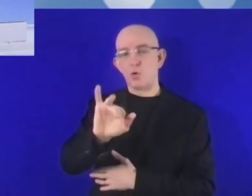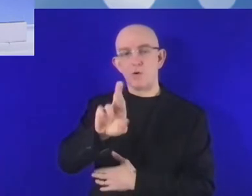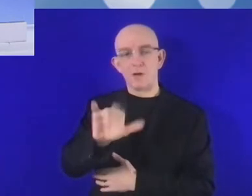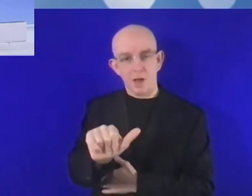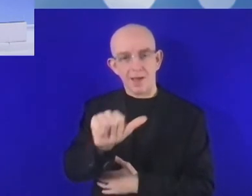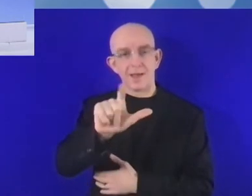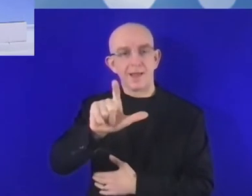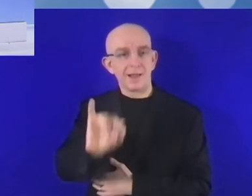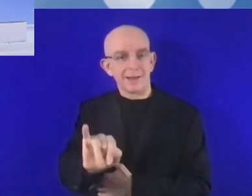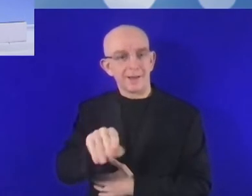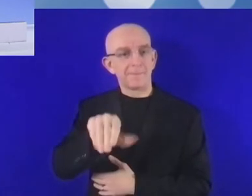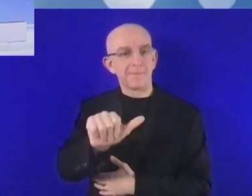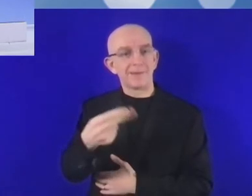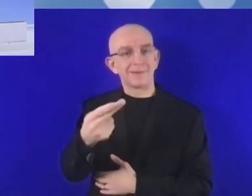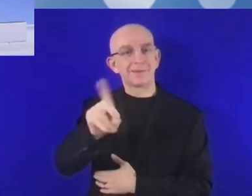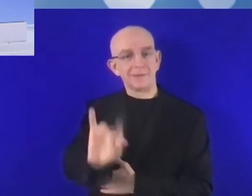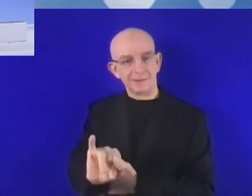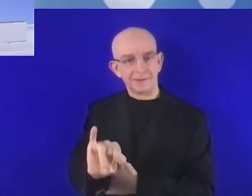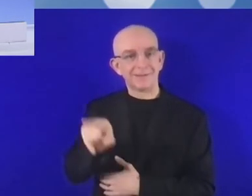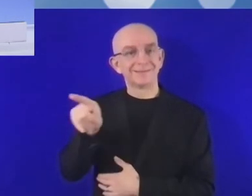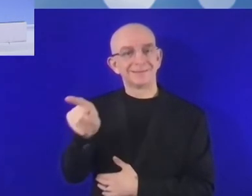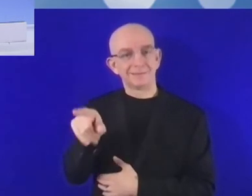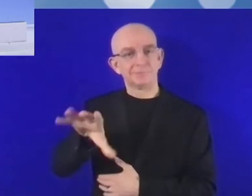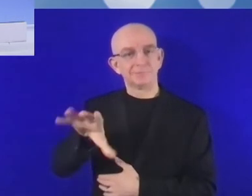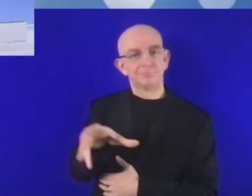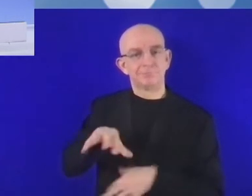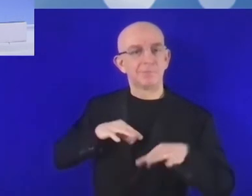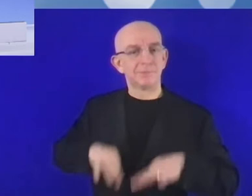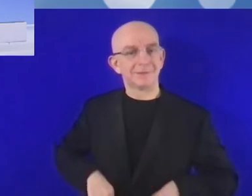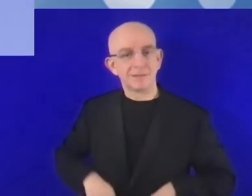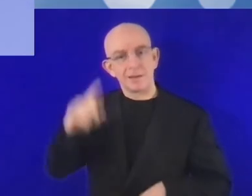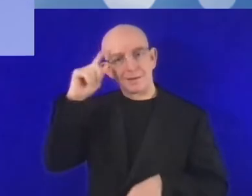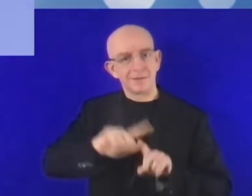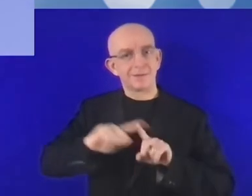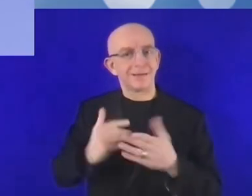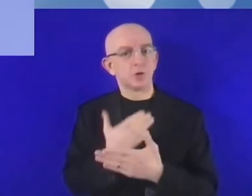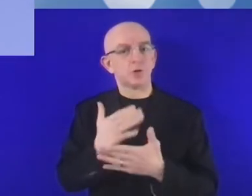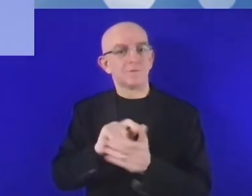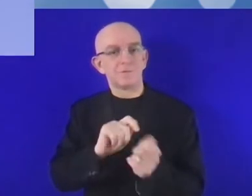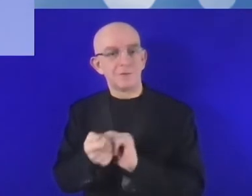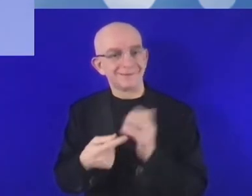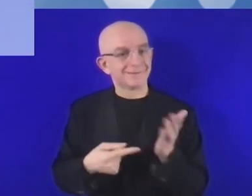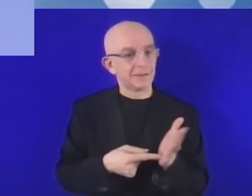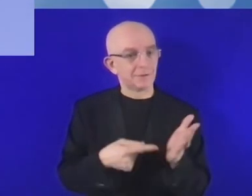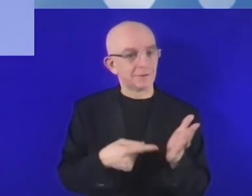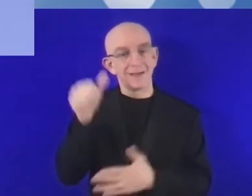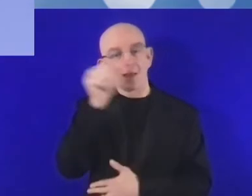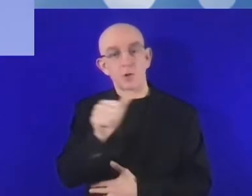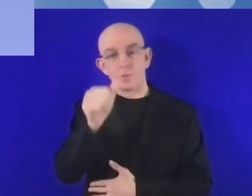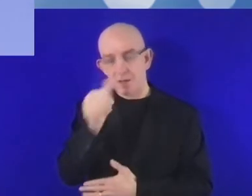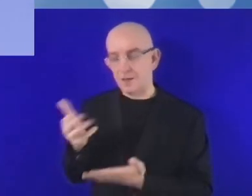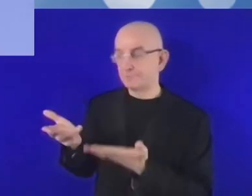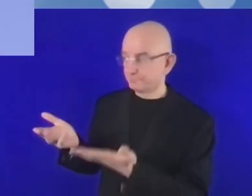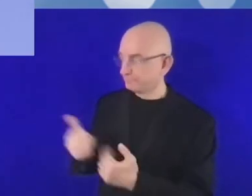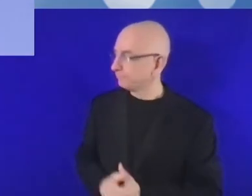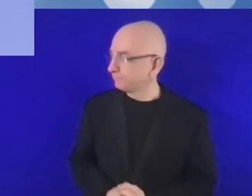favor. Voy a comenzar por la ministra Julia Ali Magdi de Etiopía.